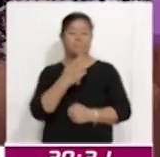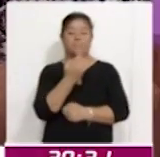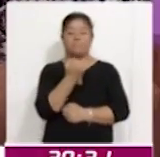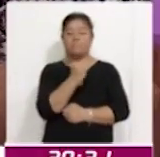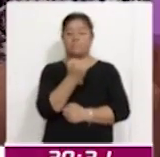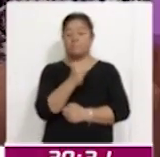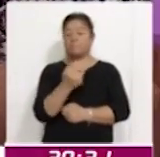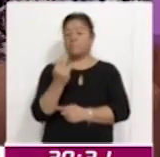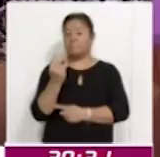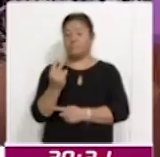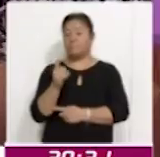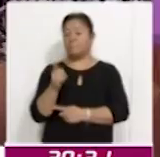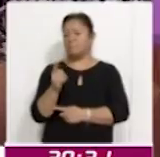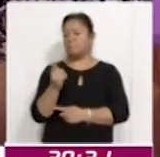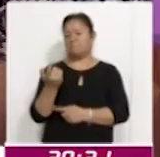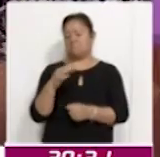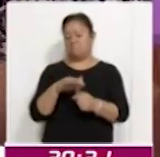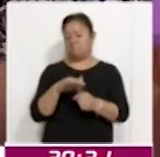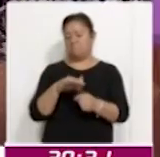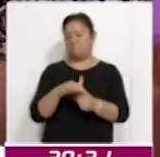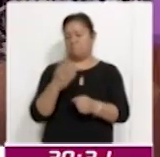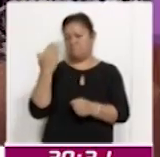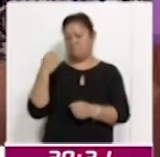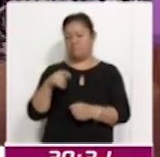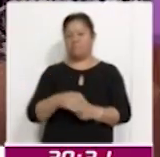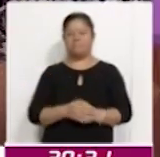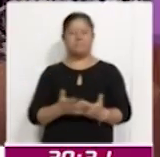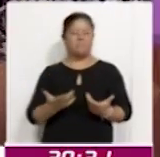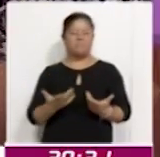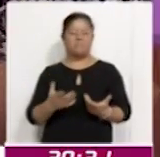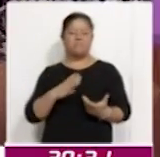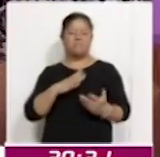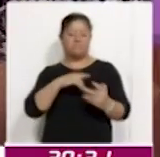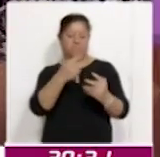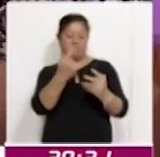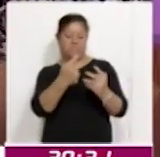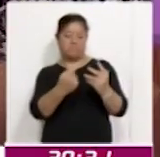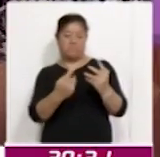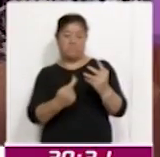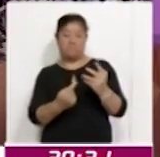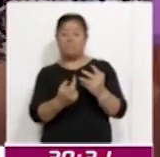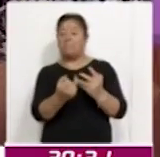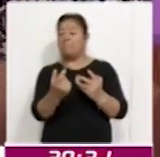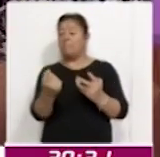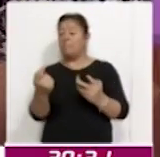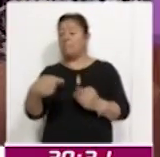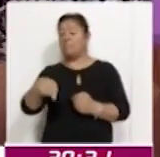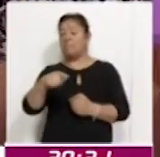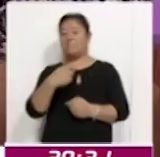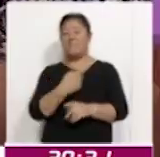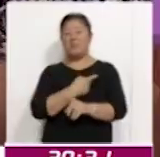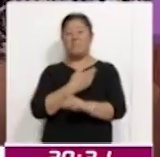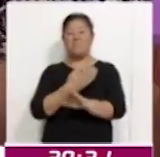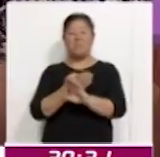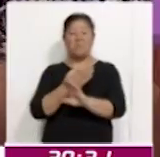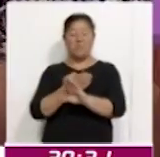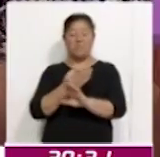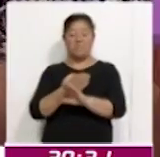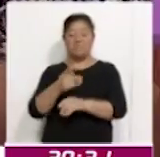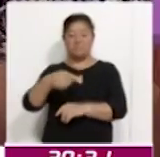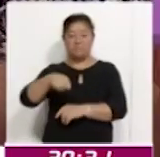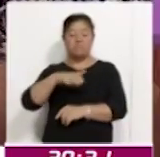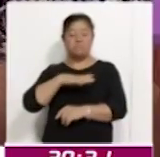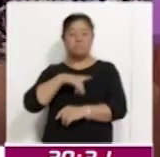junio, en el proceso ordinario, bueno, por circunstancias, situaciones, algunos actos de violencia que se suscitaron en la comunidad, en el